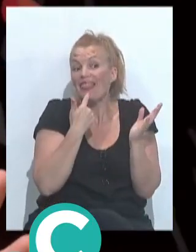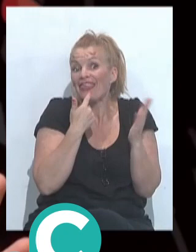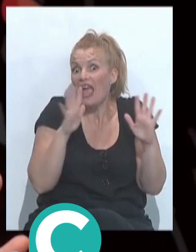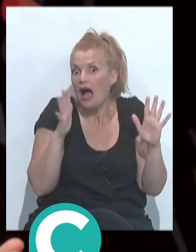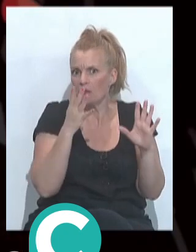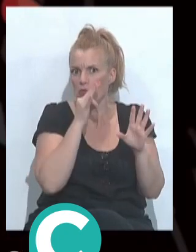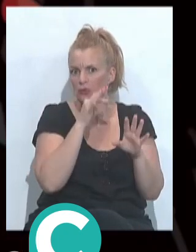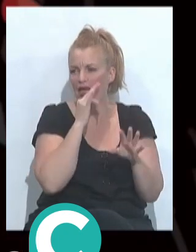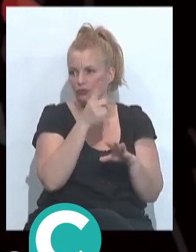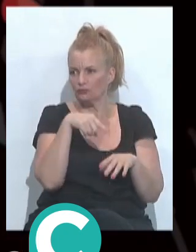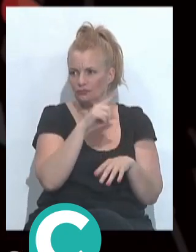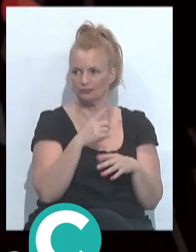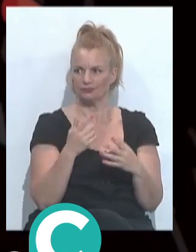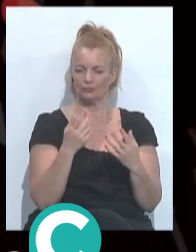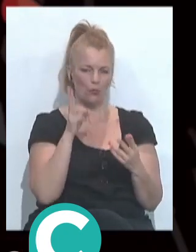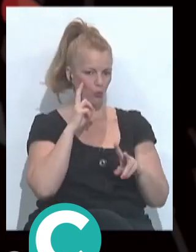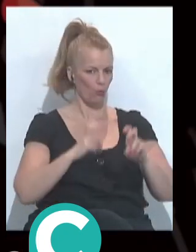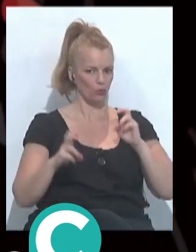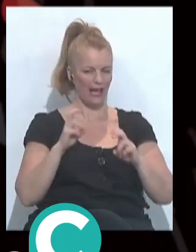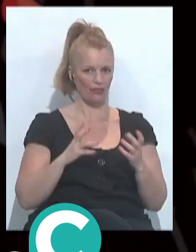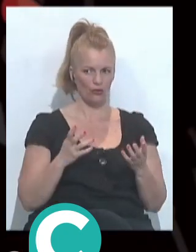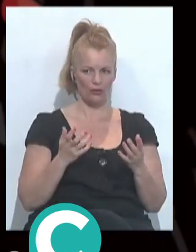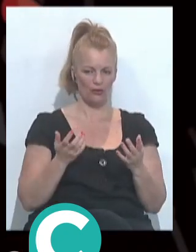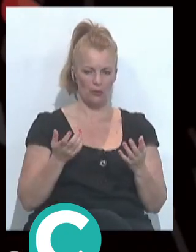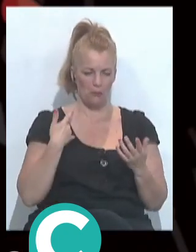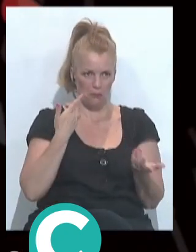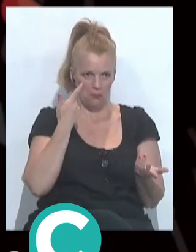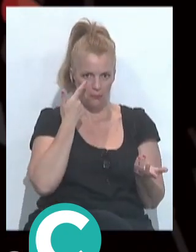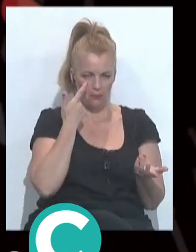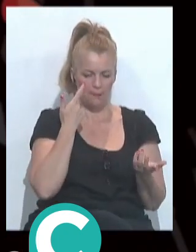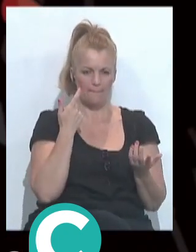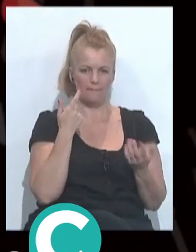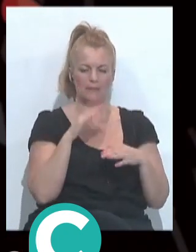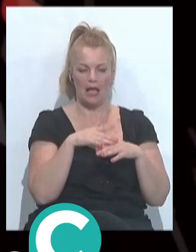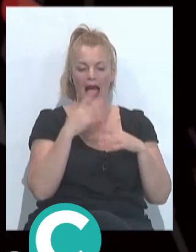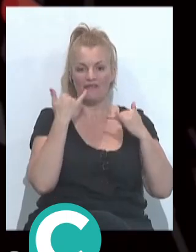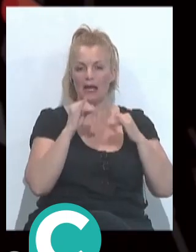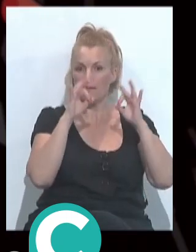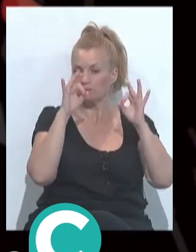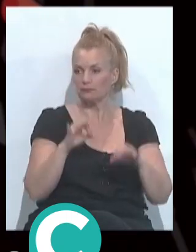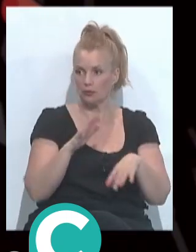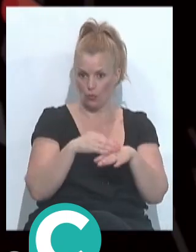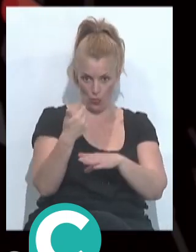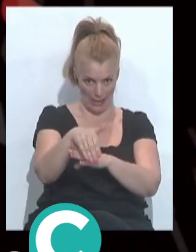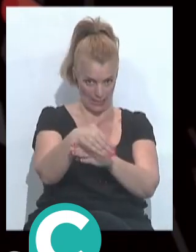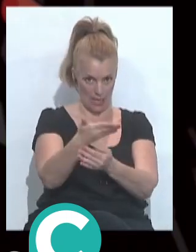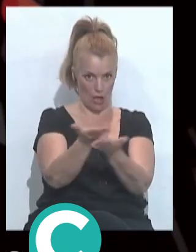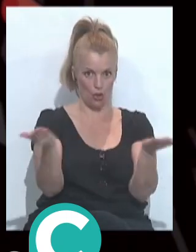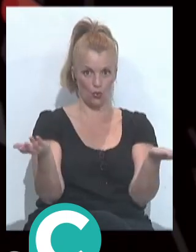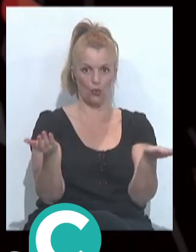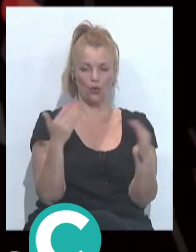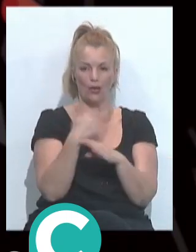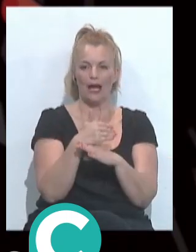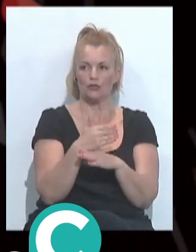decían desde el jurado que tenía que iba buscando eso y después nos encontramos que precisamente más callejero que puede ser eso